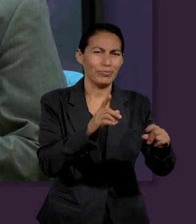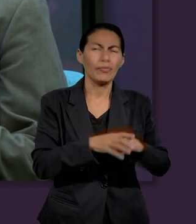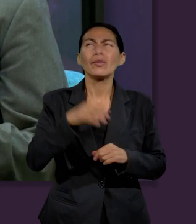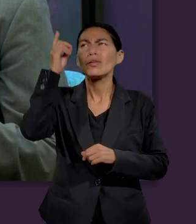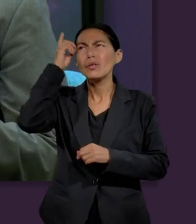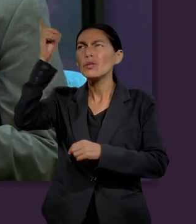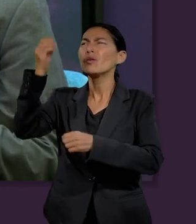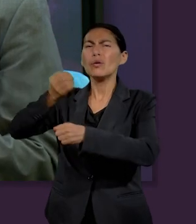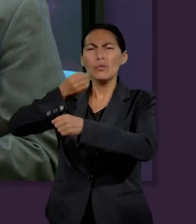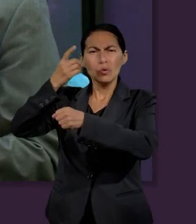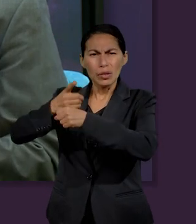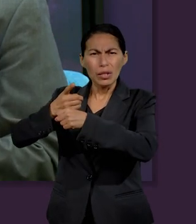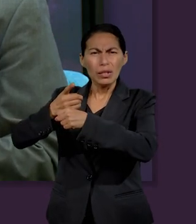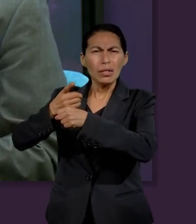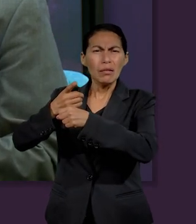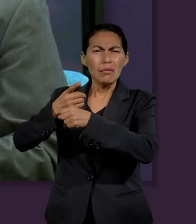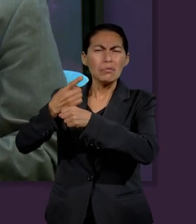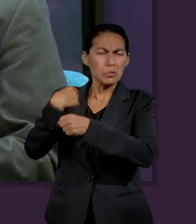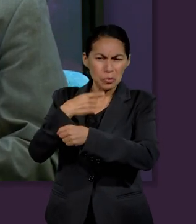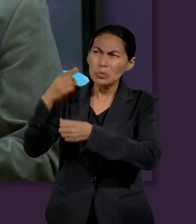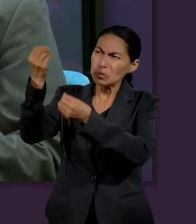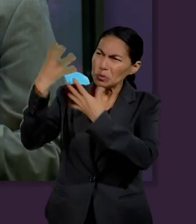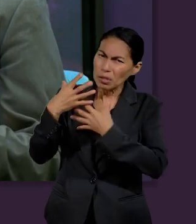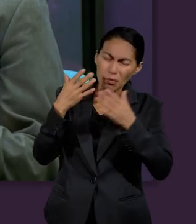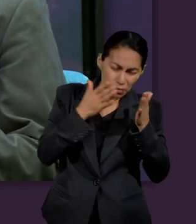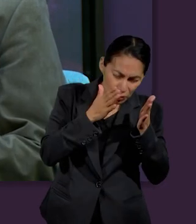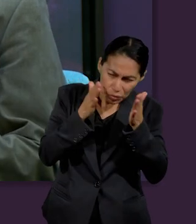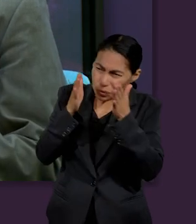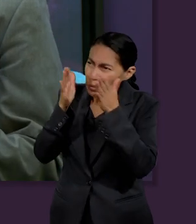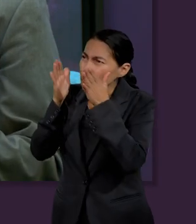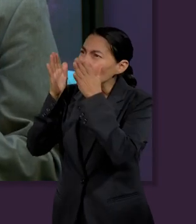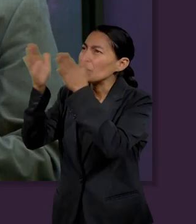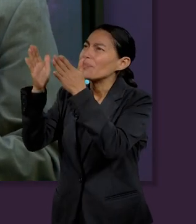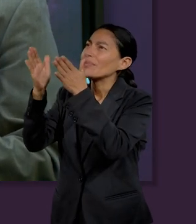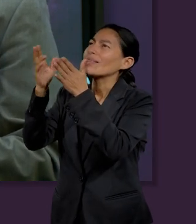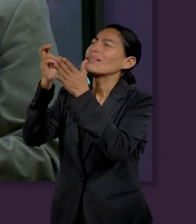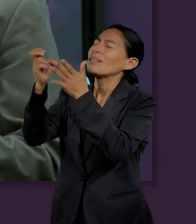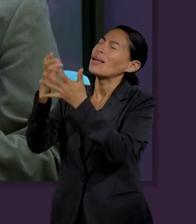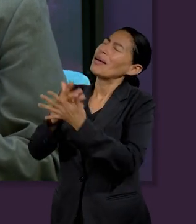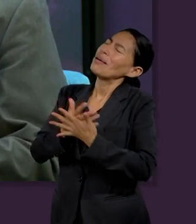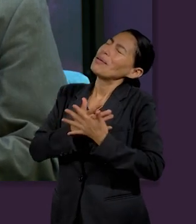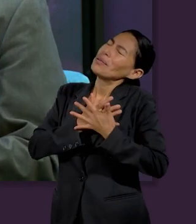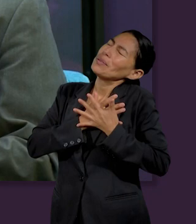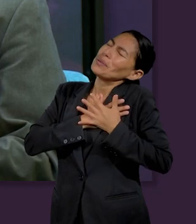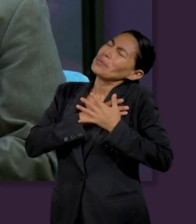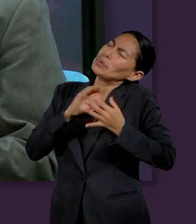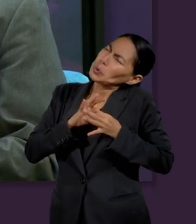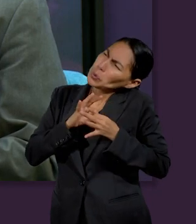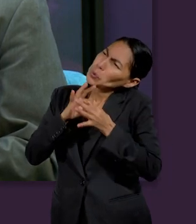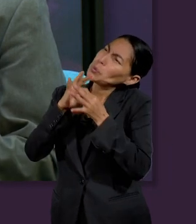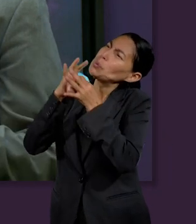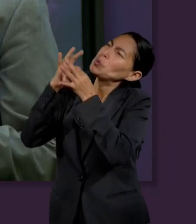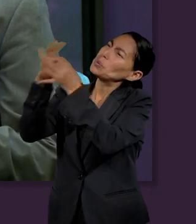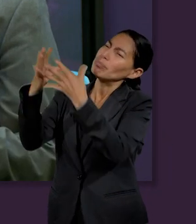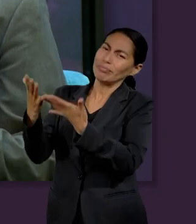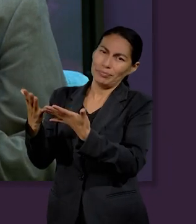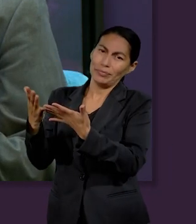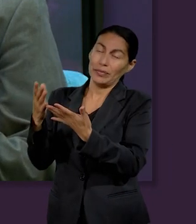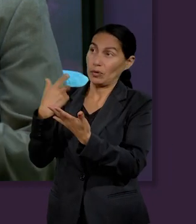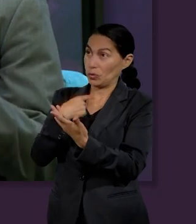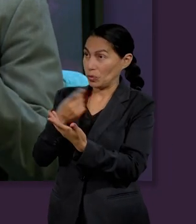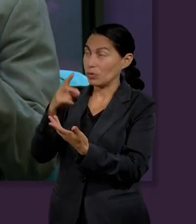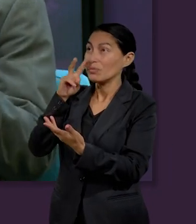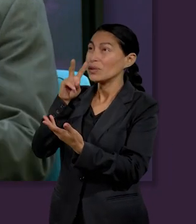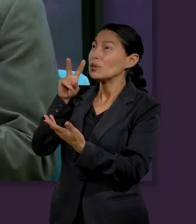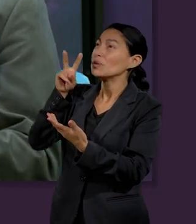esas oportunidades que el Señor nos da porque al hacerlo pues despreciamos el gran amor que Dios nos da sino de que